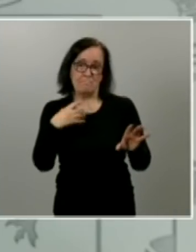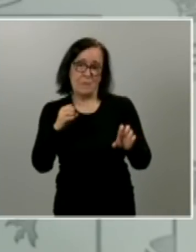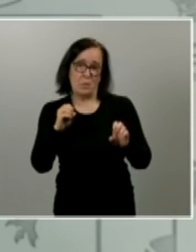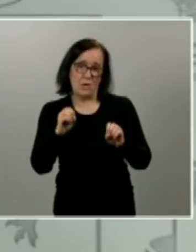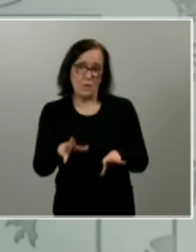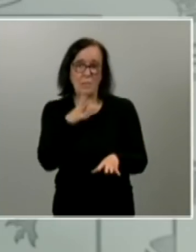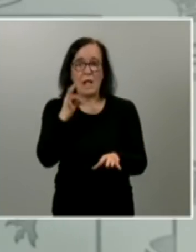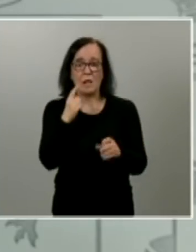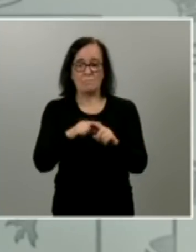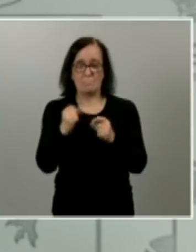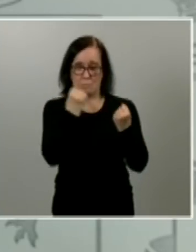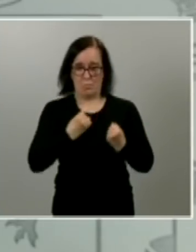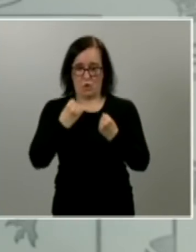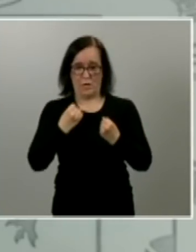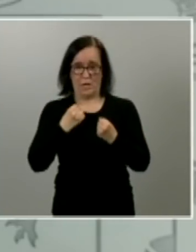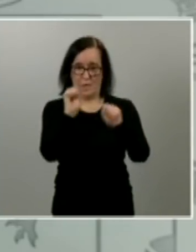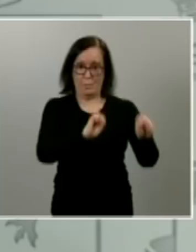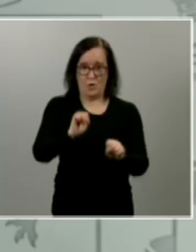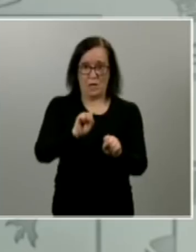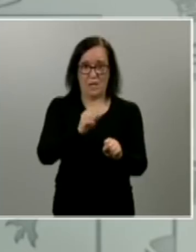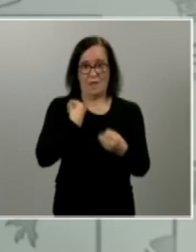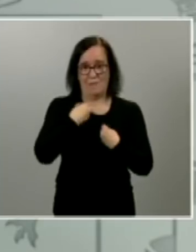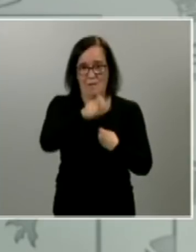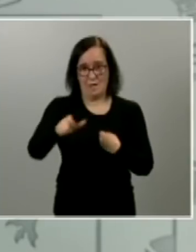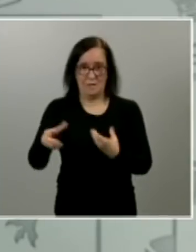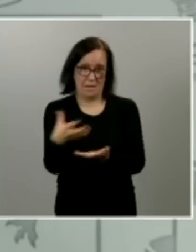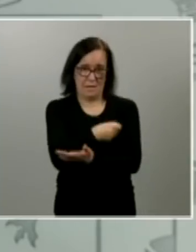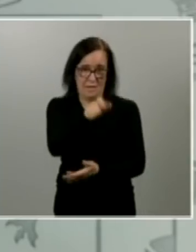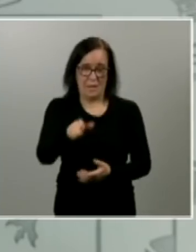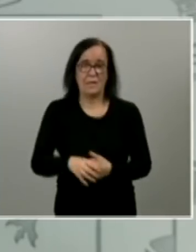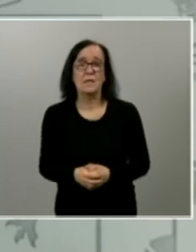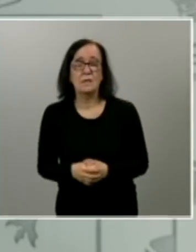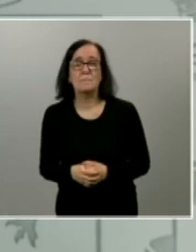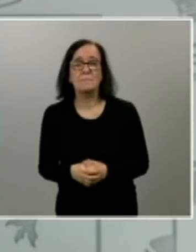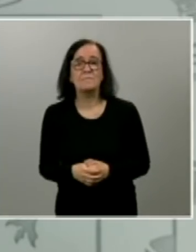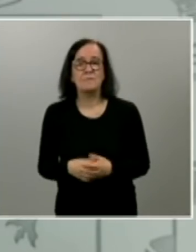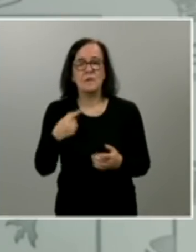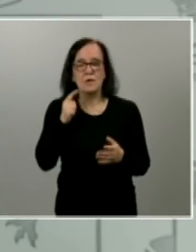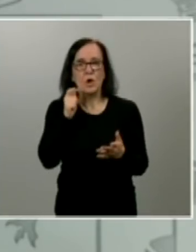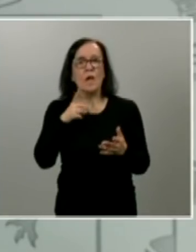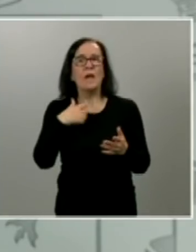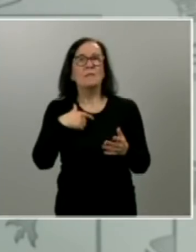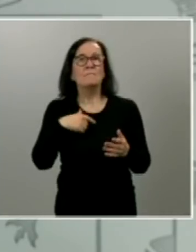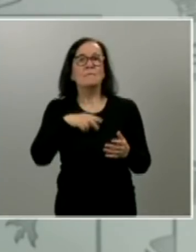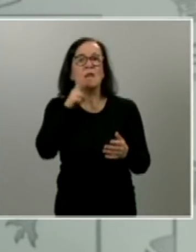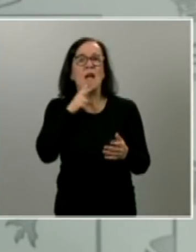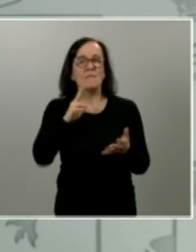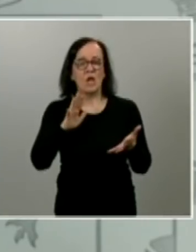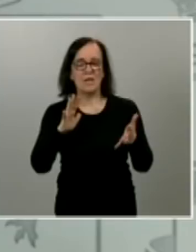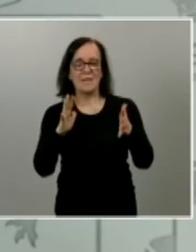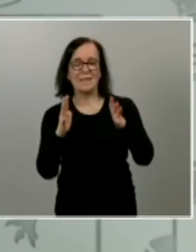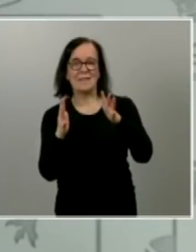proteger nuestras vidas y las vidas de nuestros seres queridos por eso yo hablo más de transición cuando los expertos hablan de escalada de